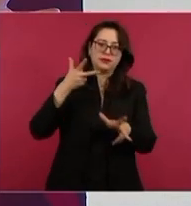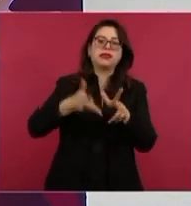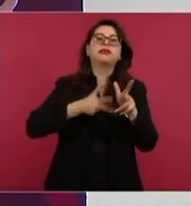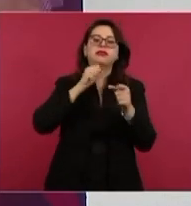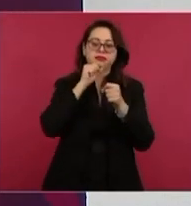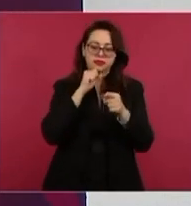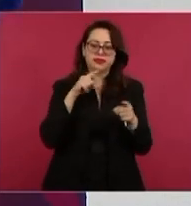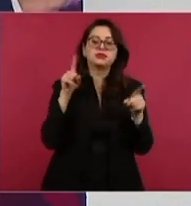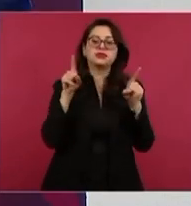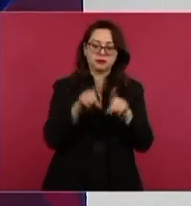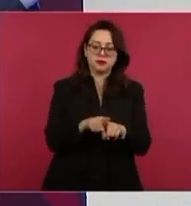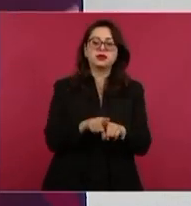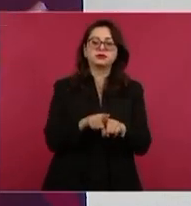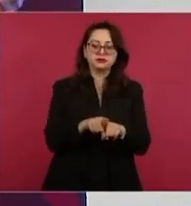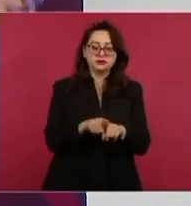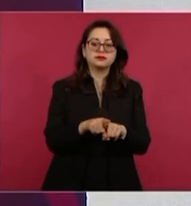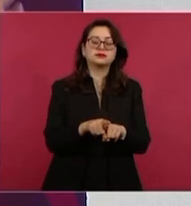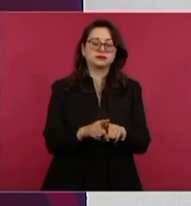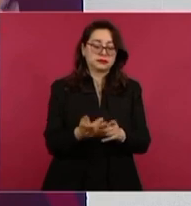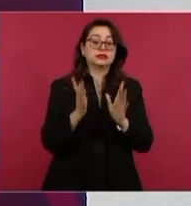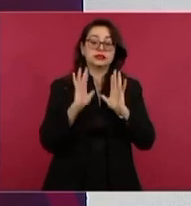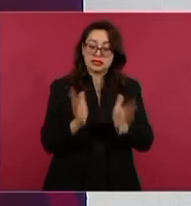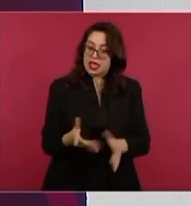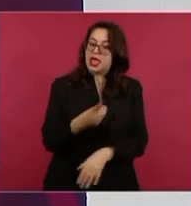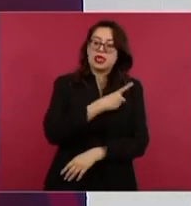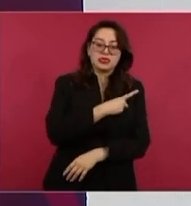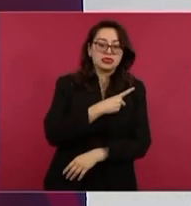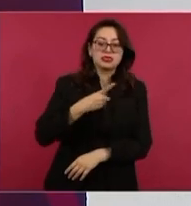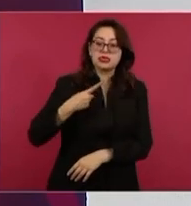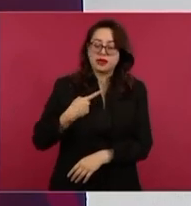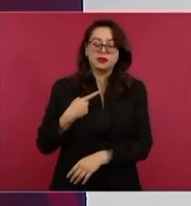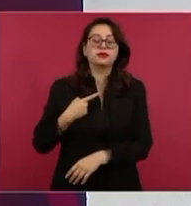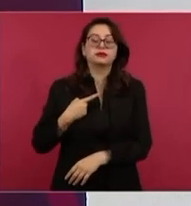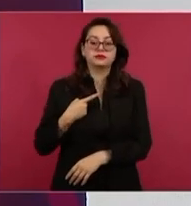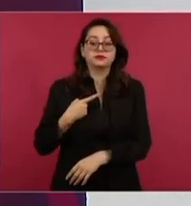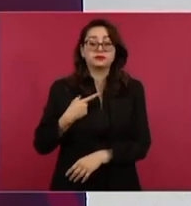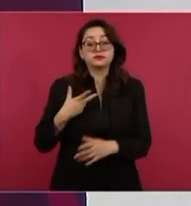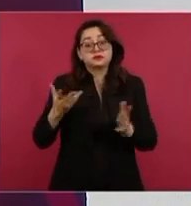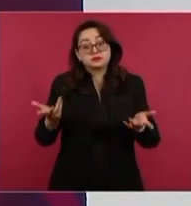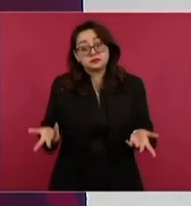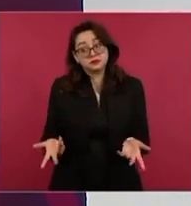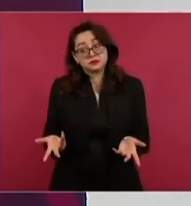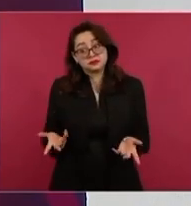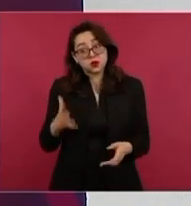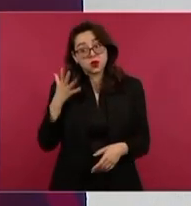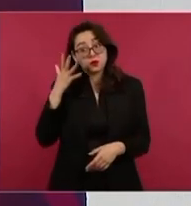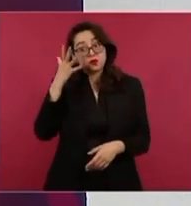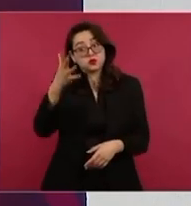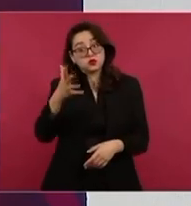Yo espero que al continuar la transformación,